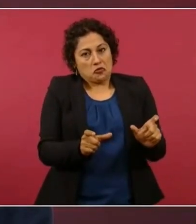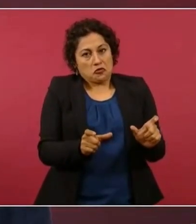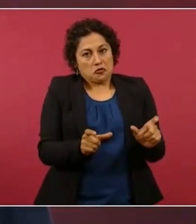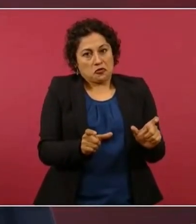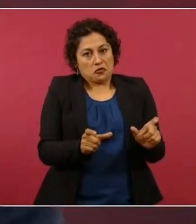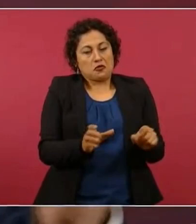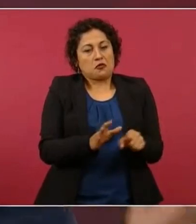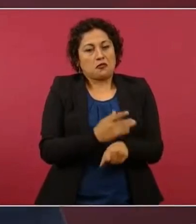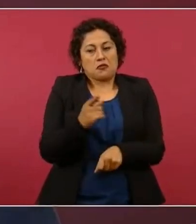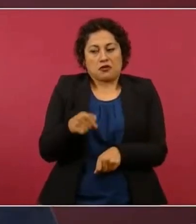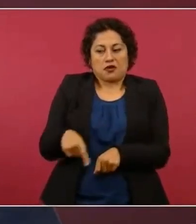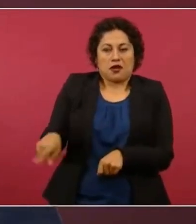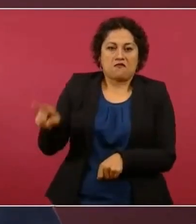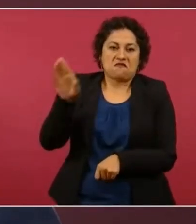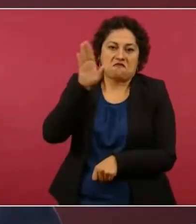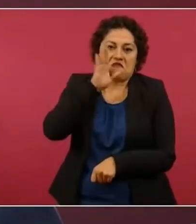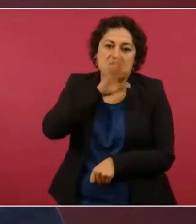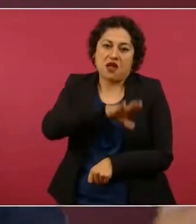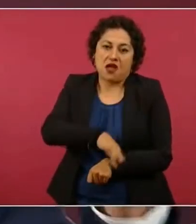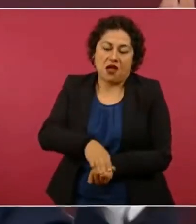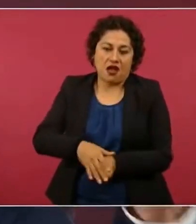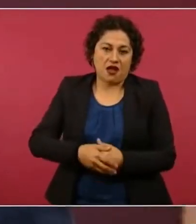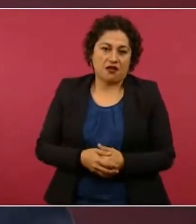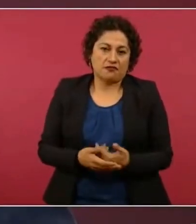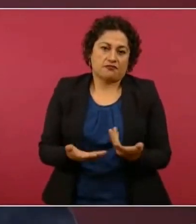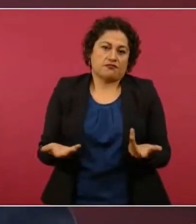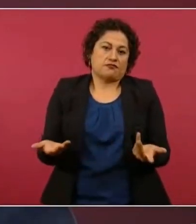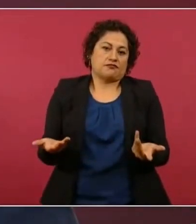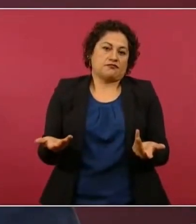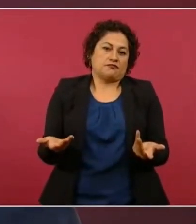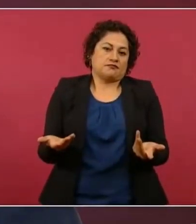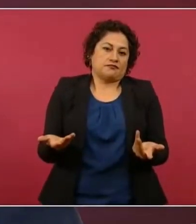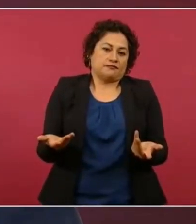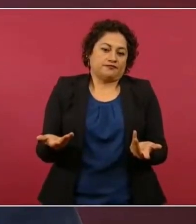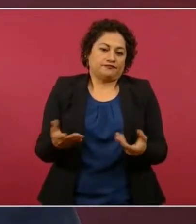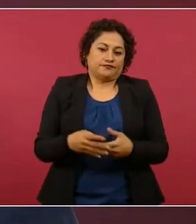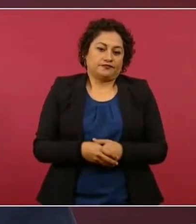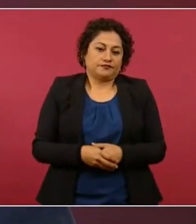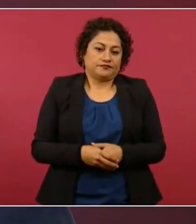saben muy bien tienen radares